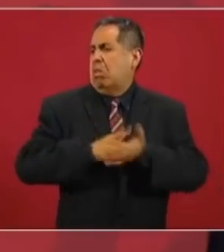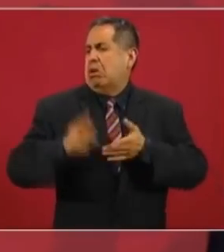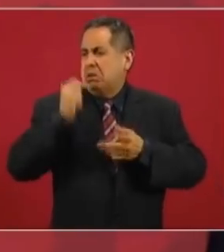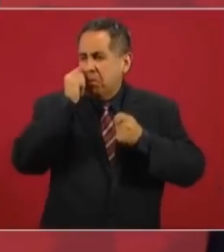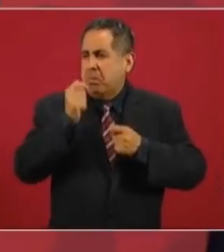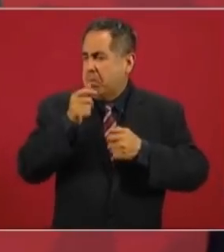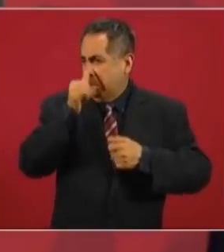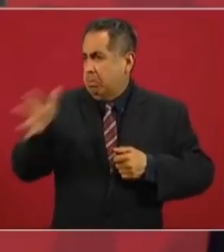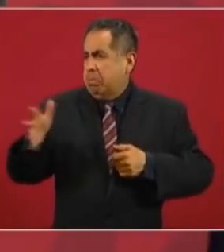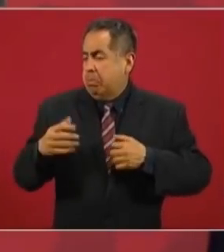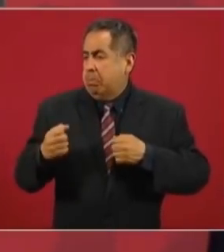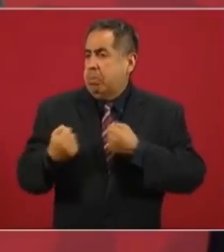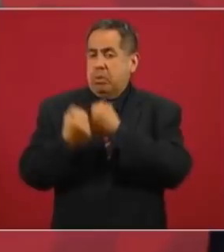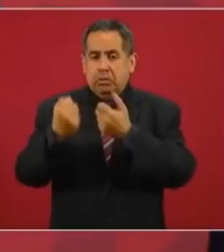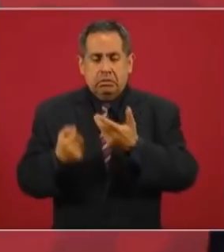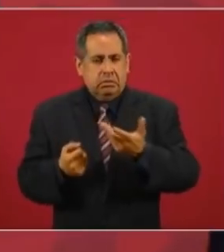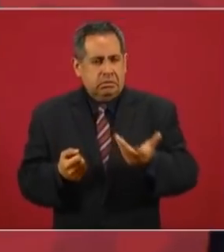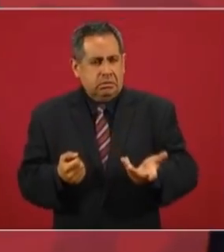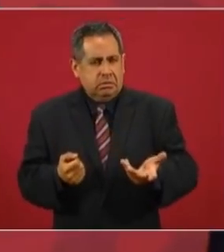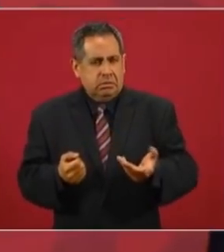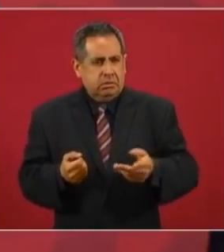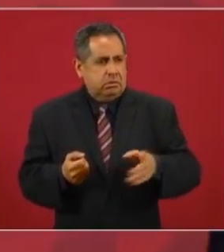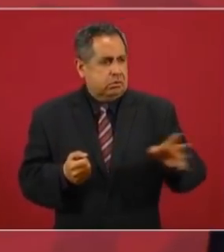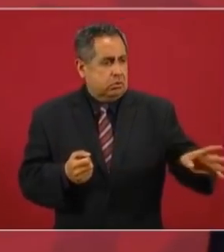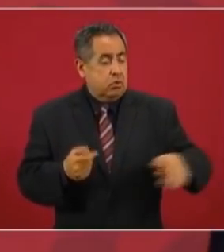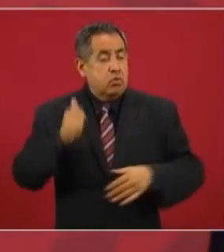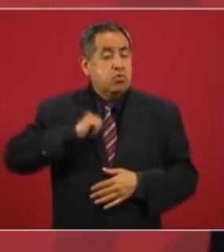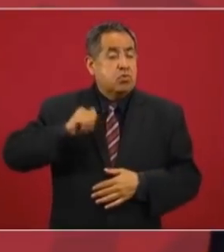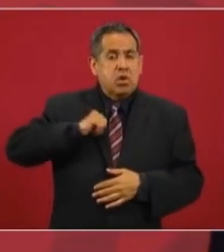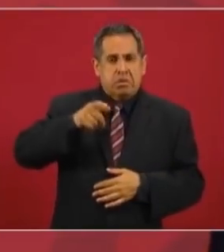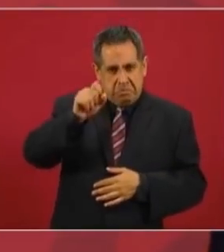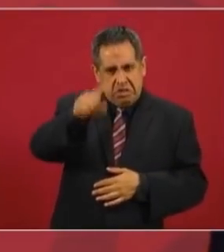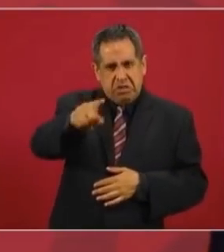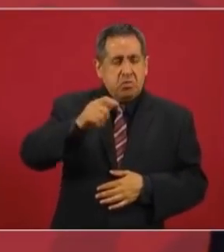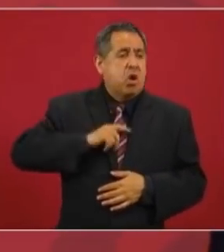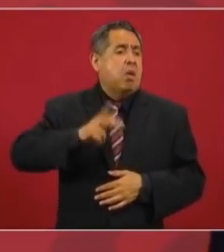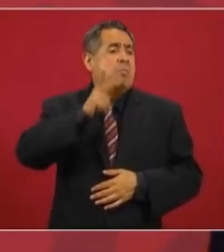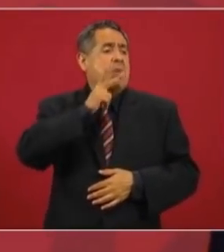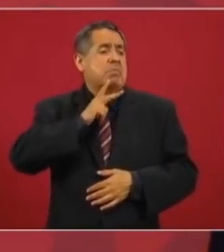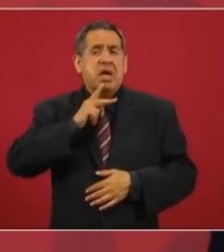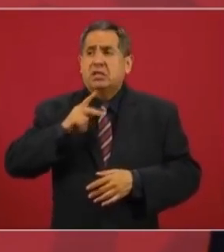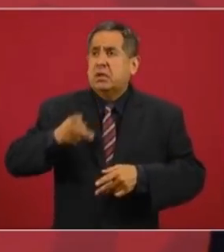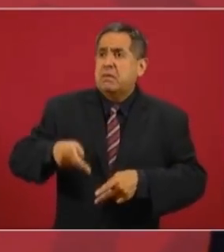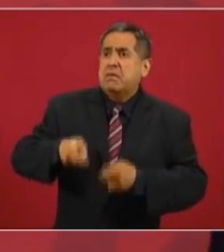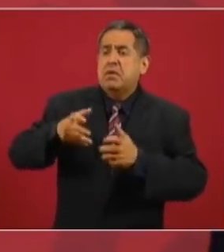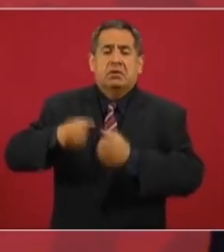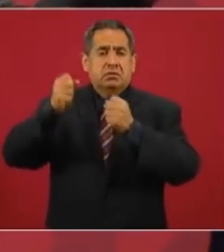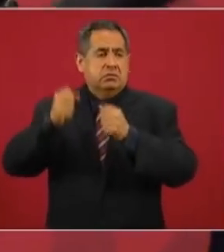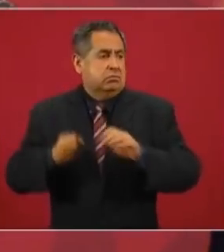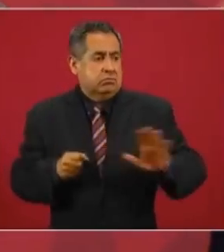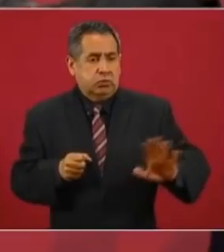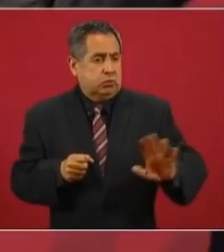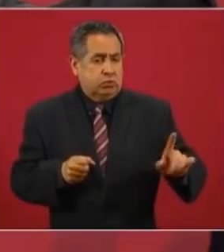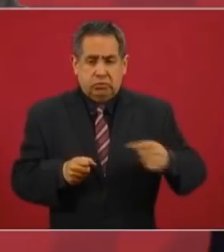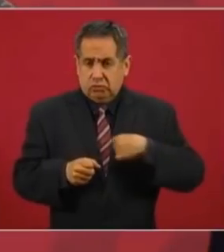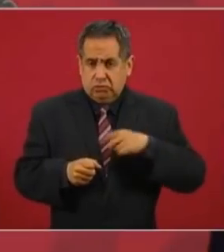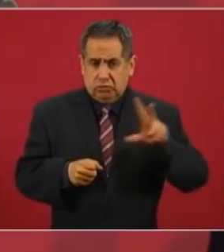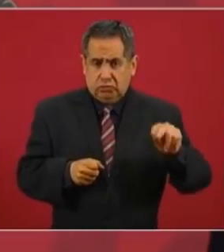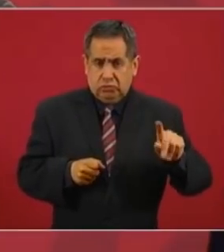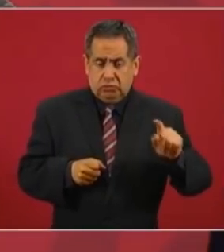Me pueden decir, bueno, usted tomó pozos petroleros. No, no tomé pozos petroleros. Yo tomé